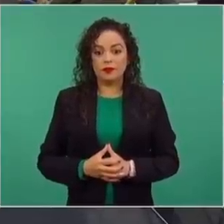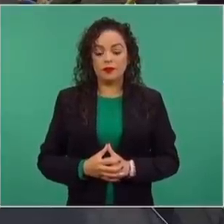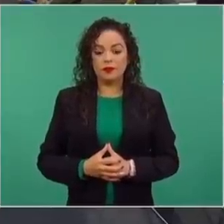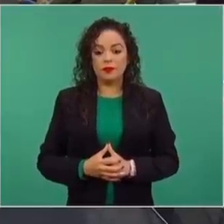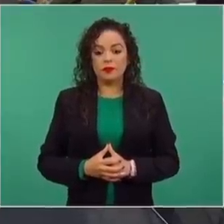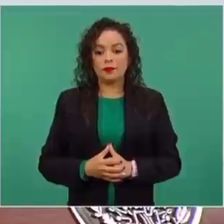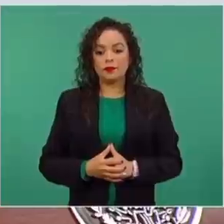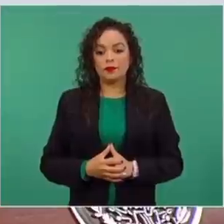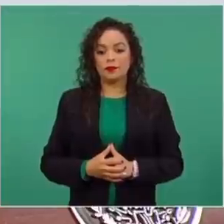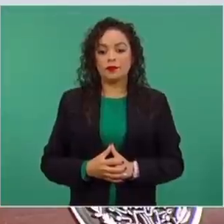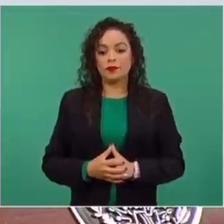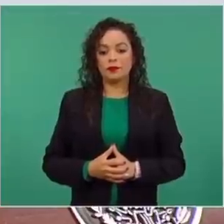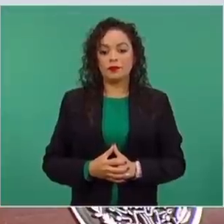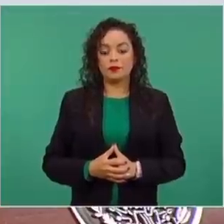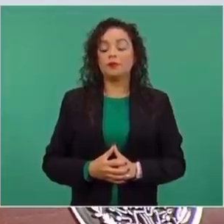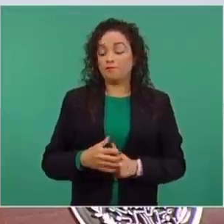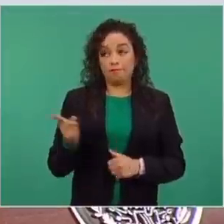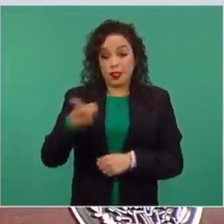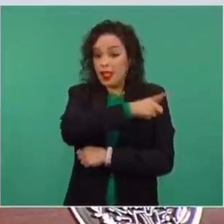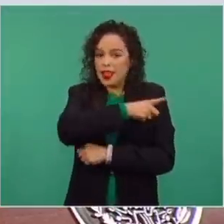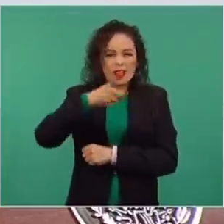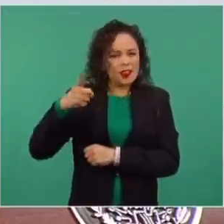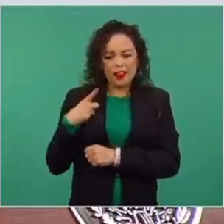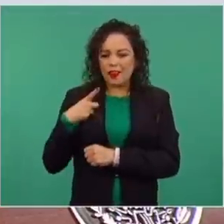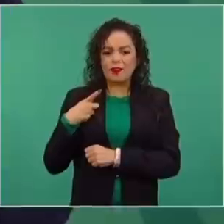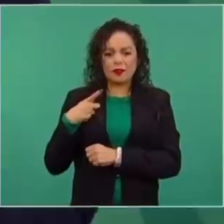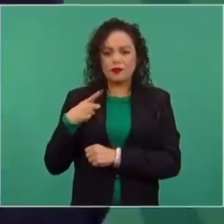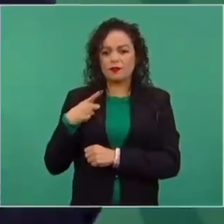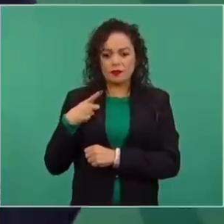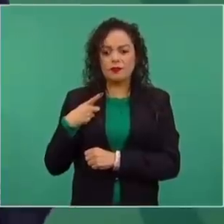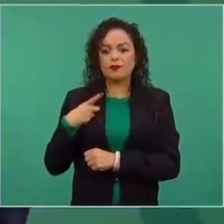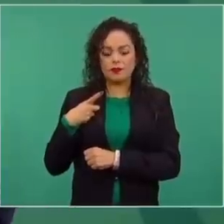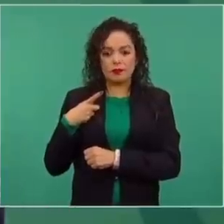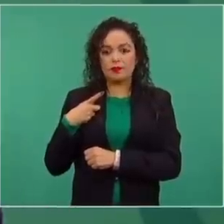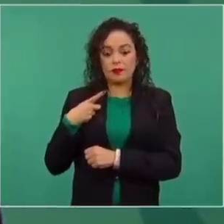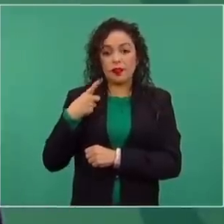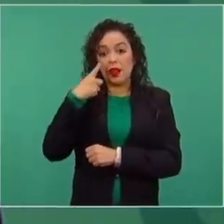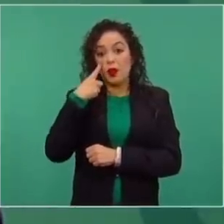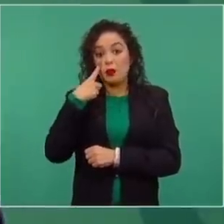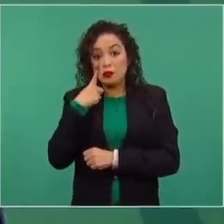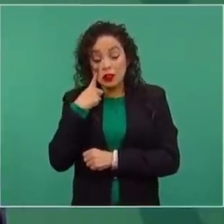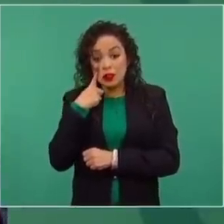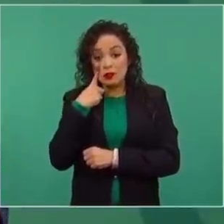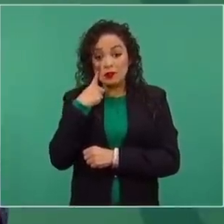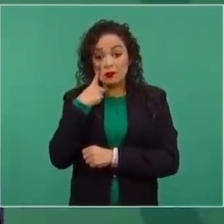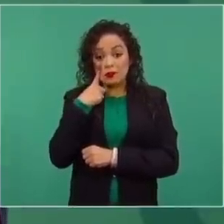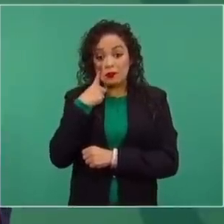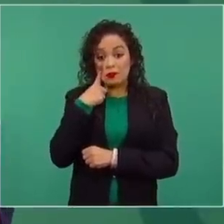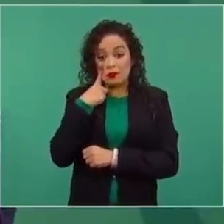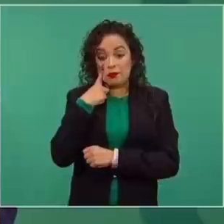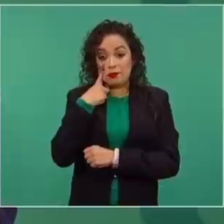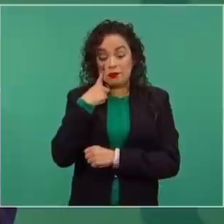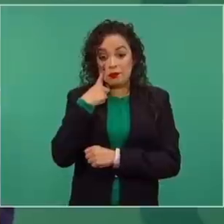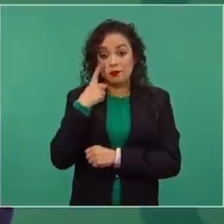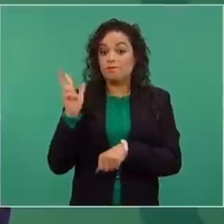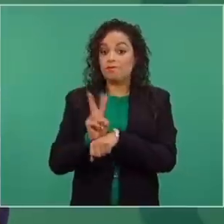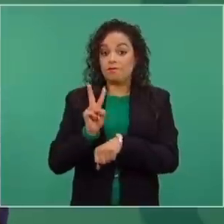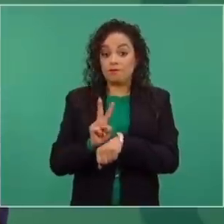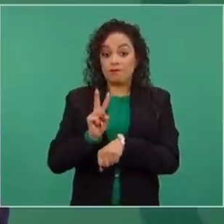deben estar atentos y tener dos objetivos,